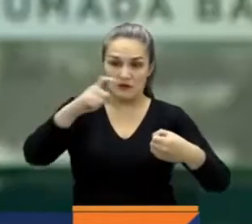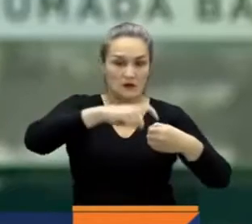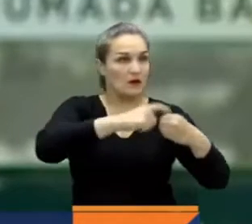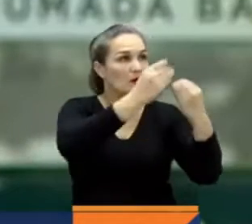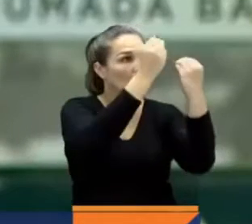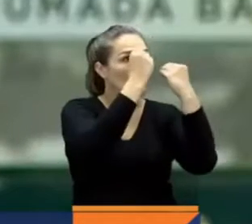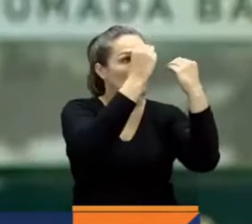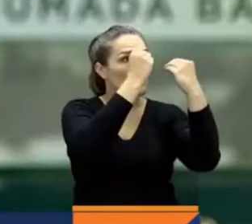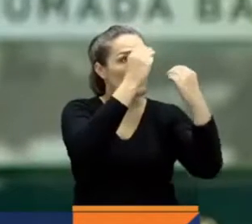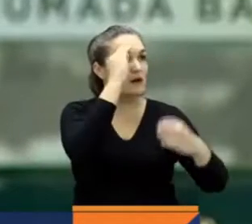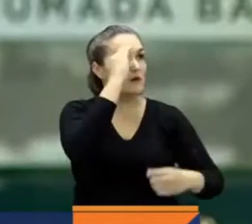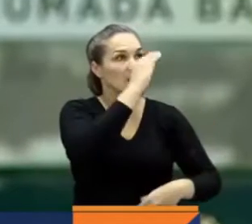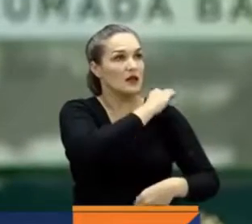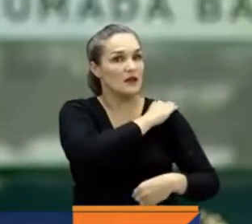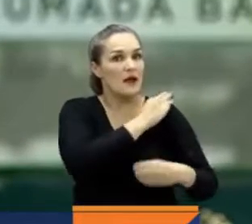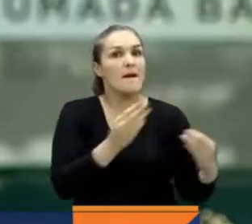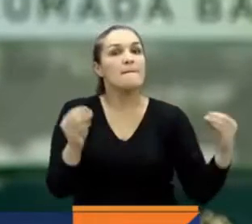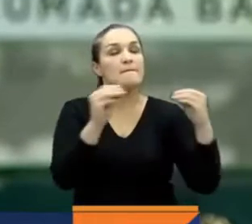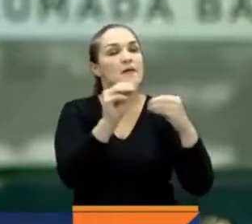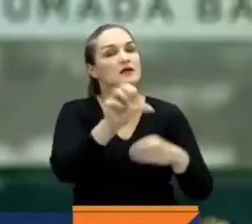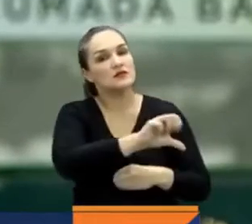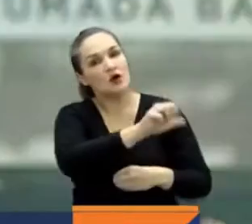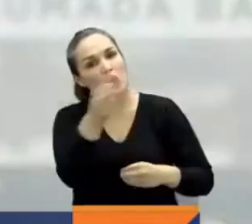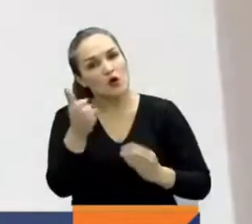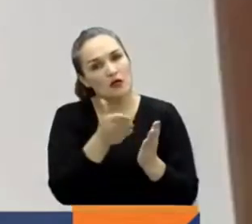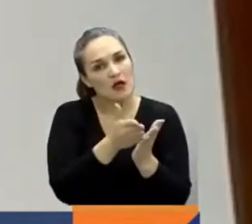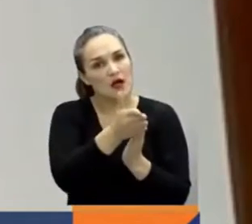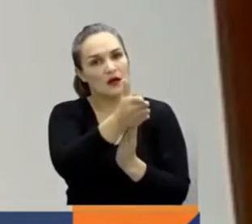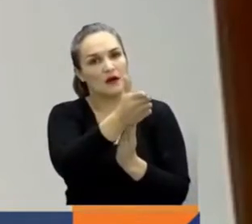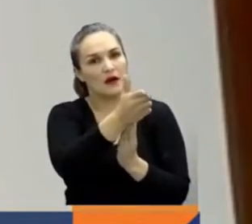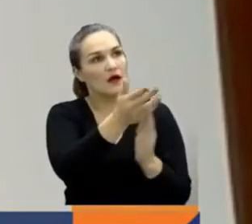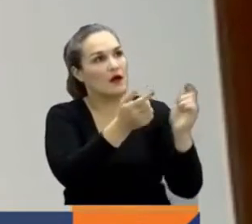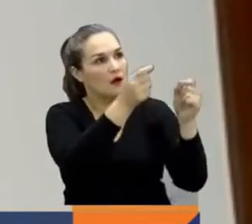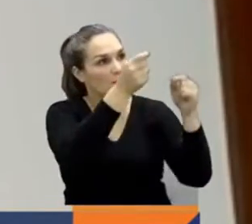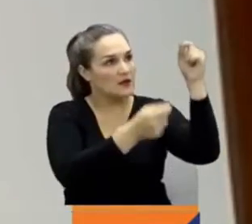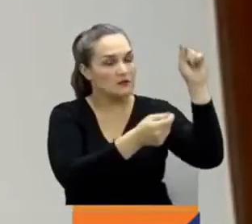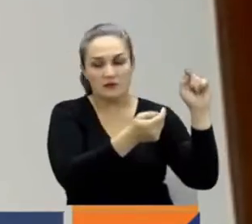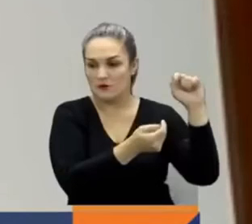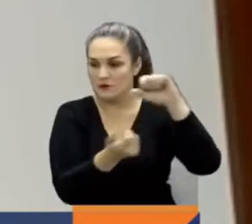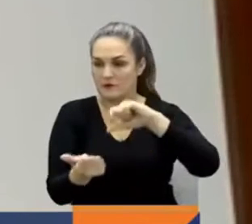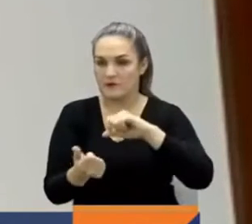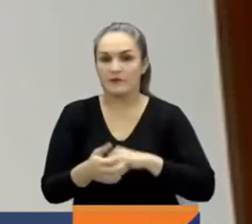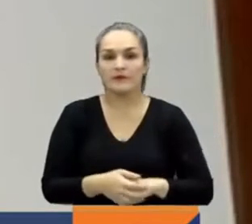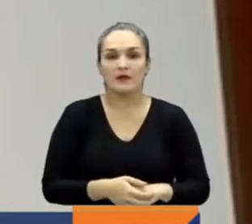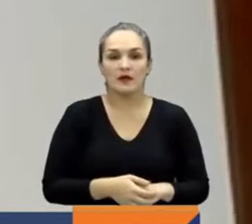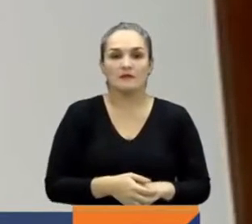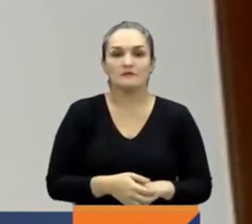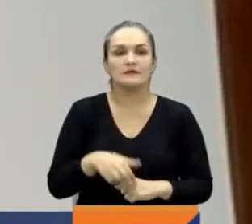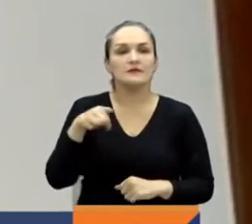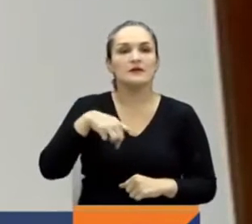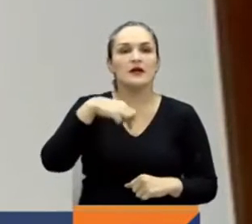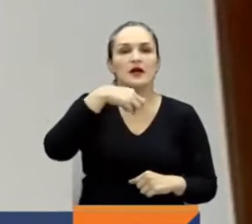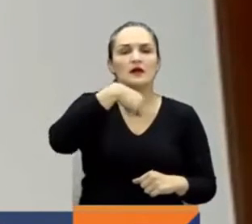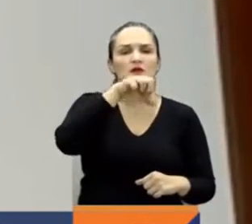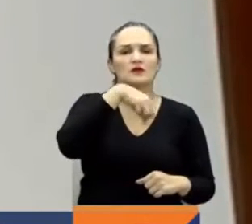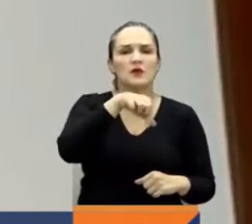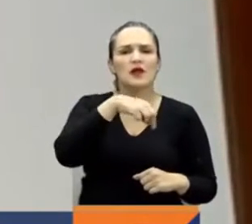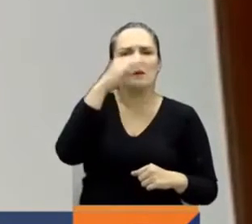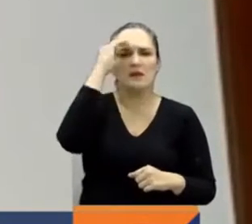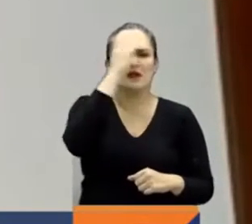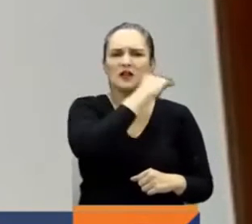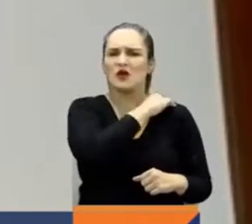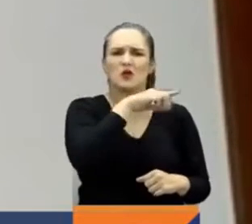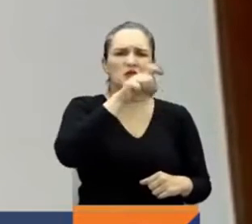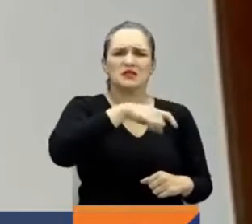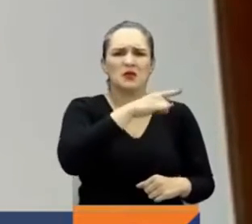superior con el presupuesto nacional. En la escuela militar usted no necesita ir a una universidad. En la escuela